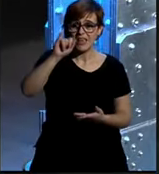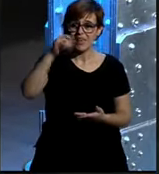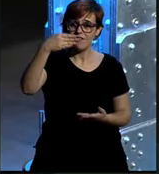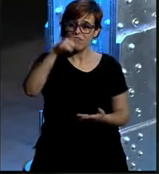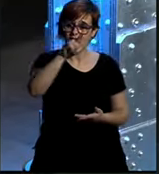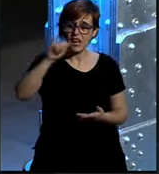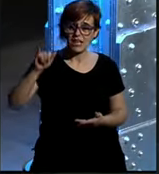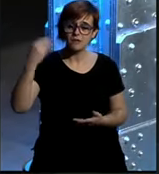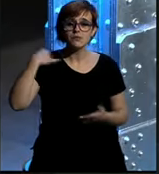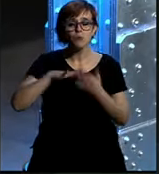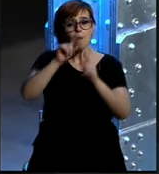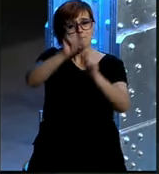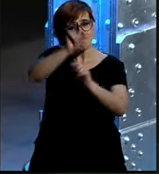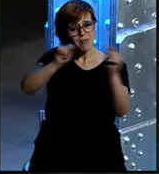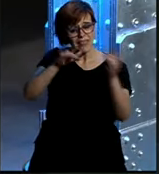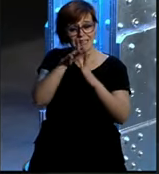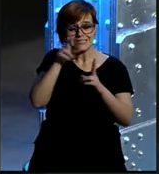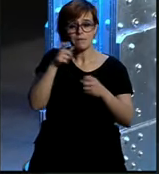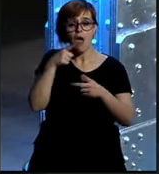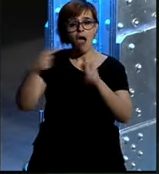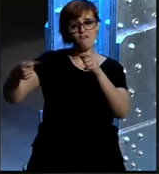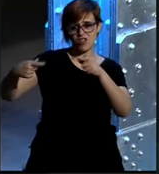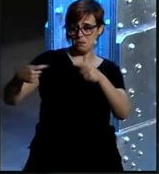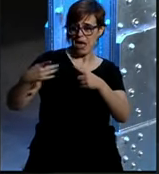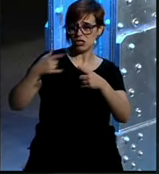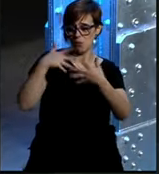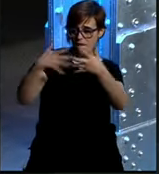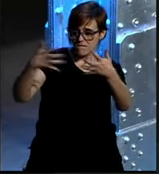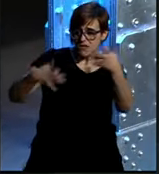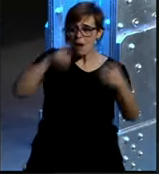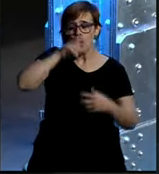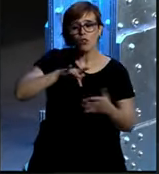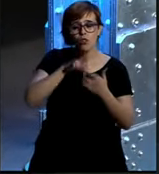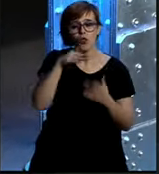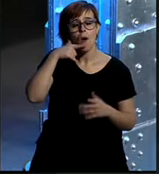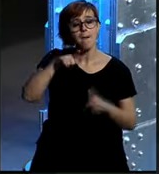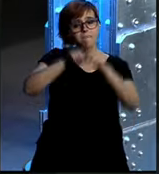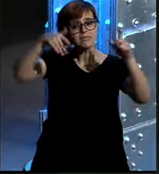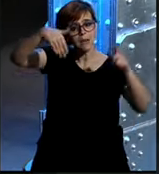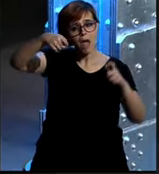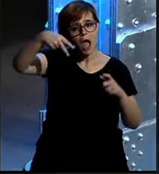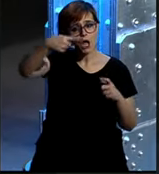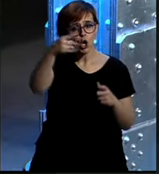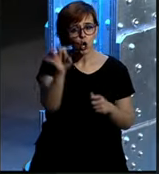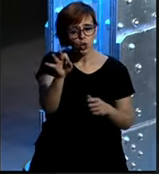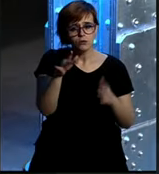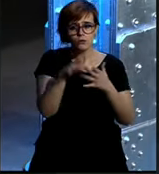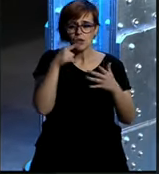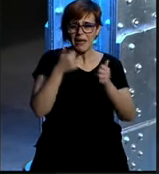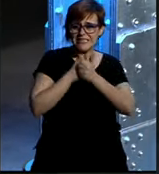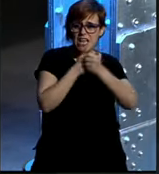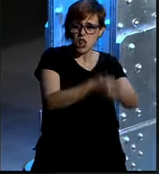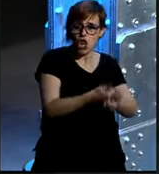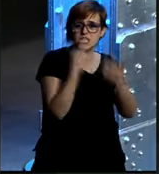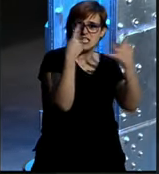esto de medir interacciones yo me acuerdo que en la página de Facebook de Mango por ejemplo tenían chorro 100 millones de